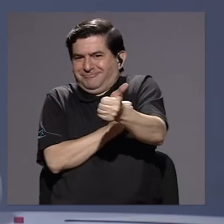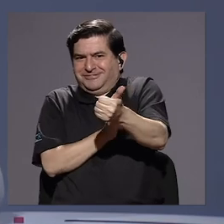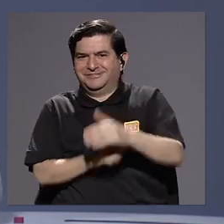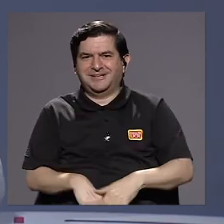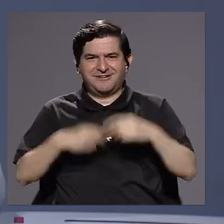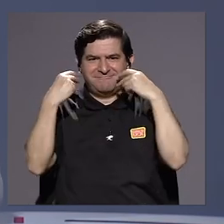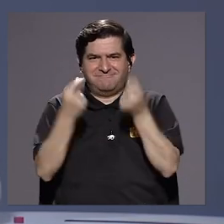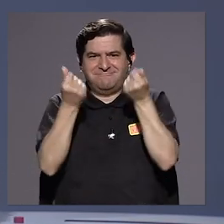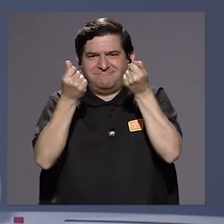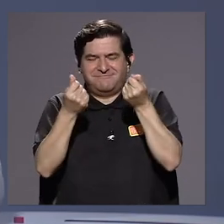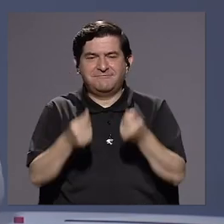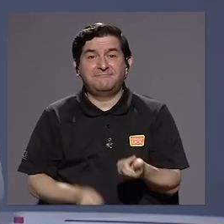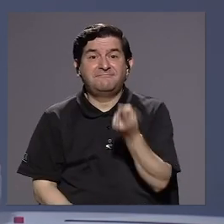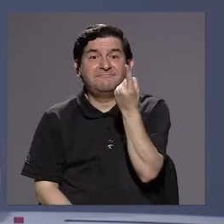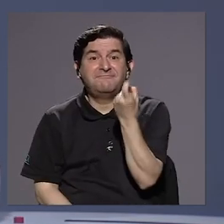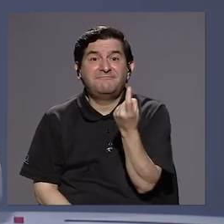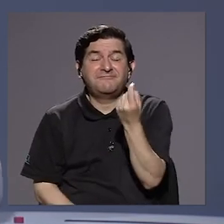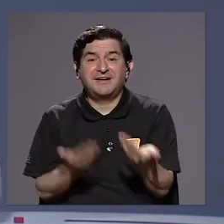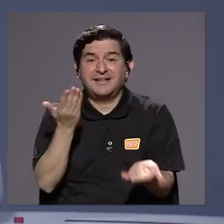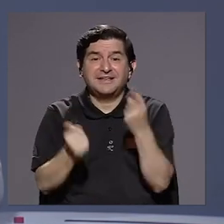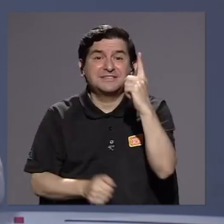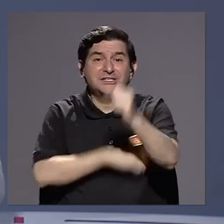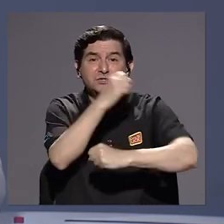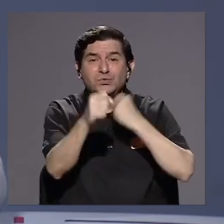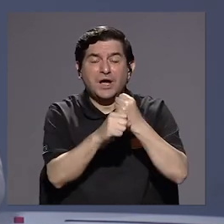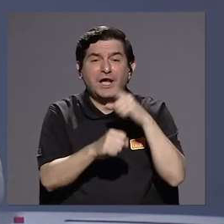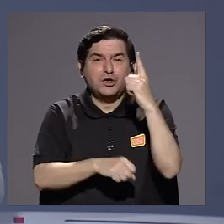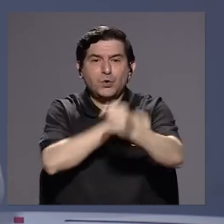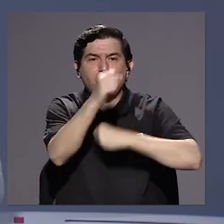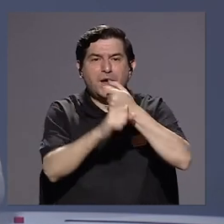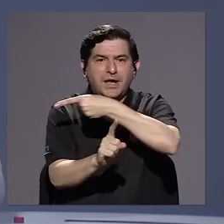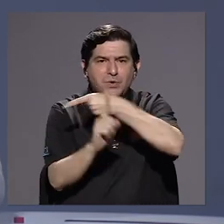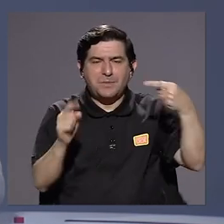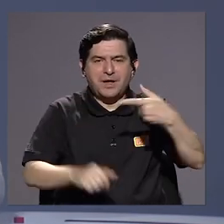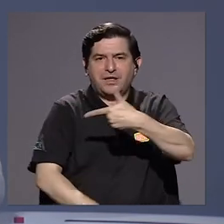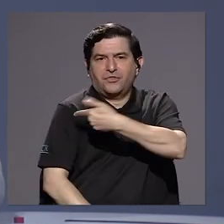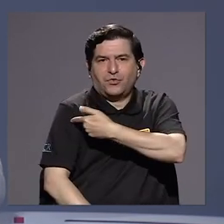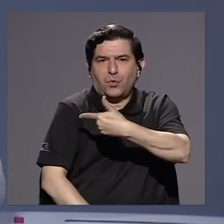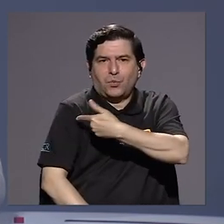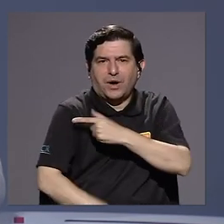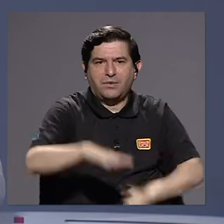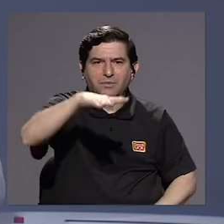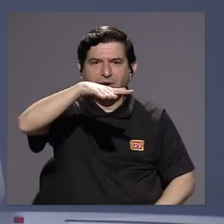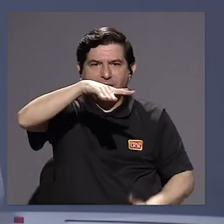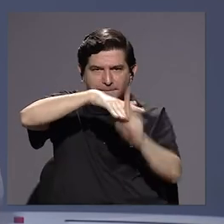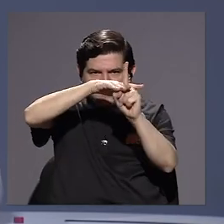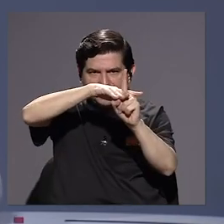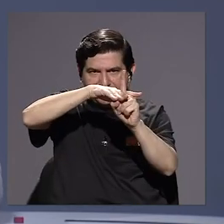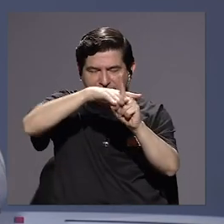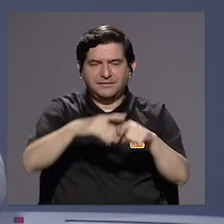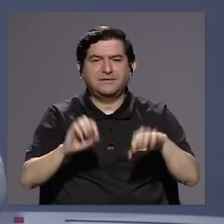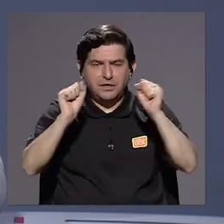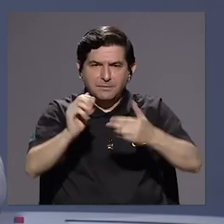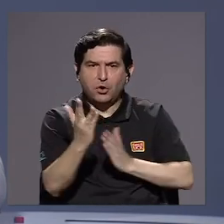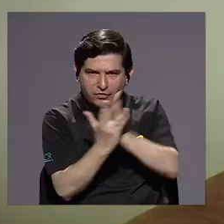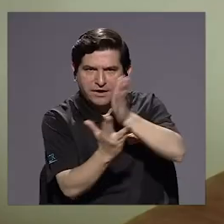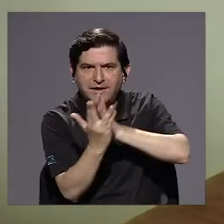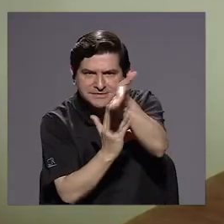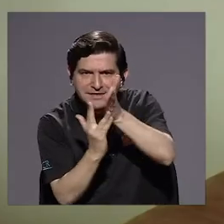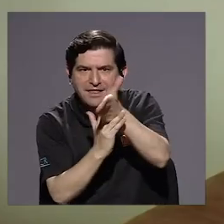de la noche a la mañana? Falta todavía, tal vez, hasta un año, año y medio para que la vacuna pueda estar cerca y accesible.